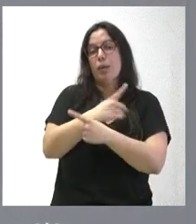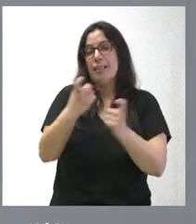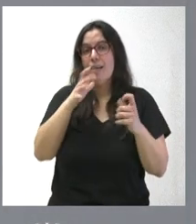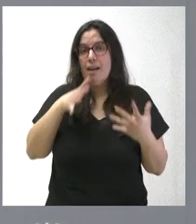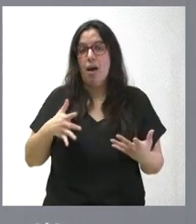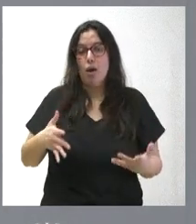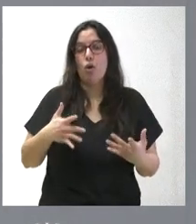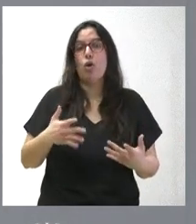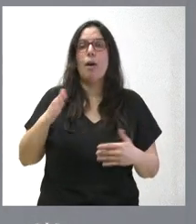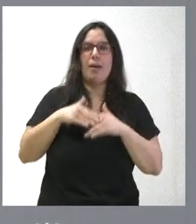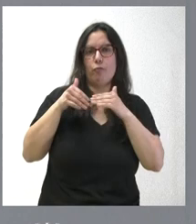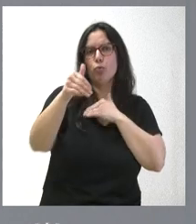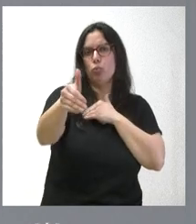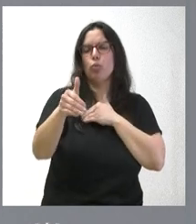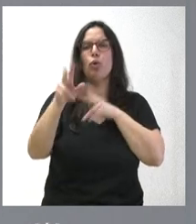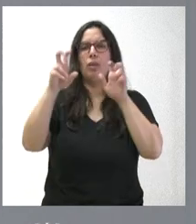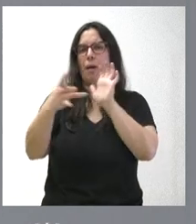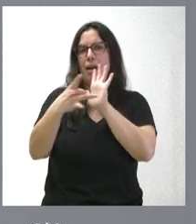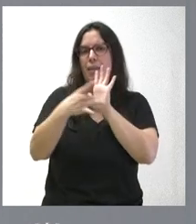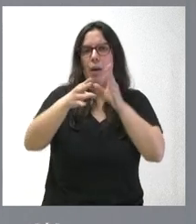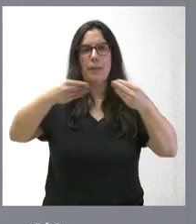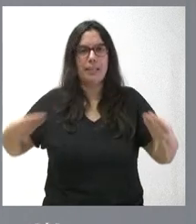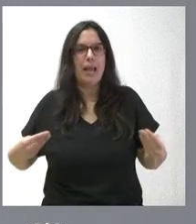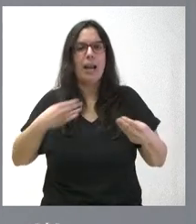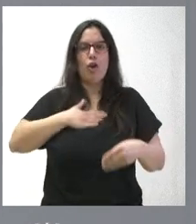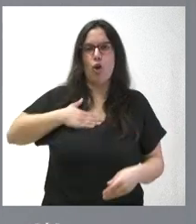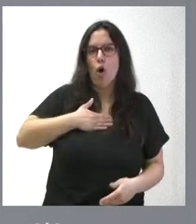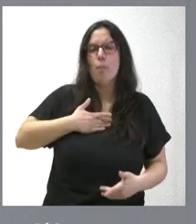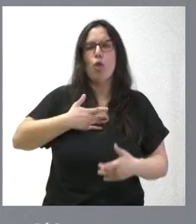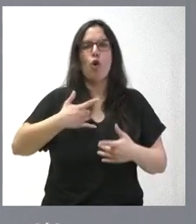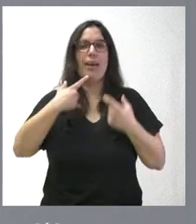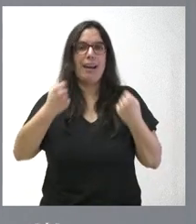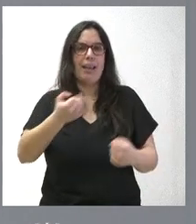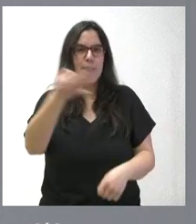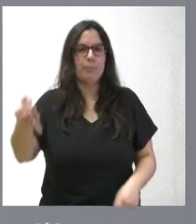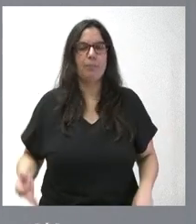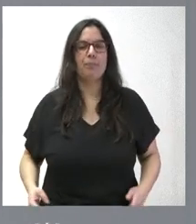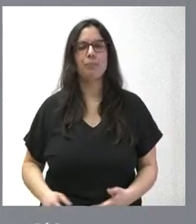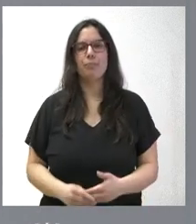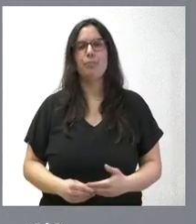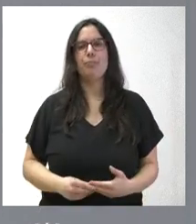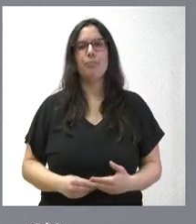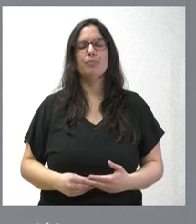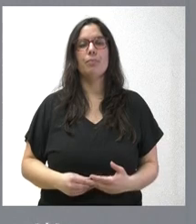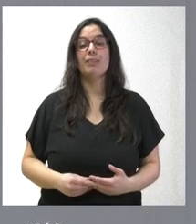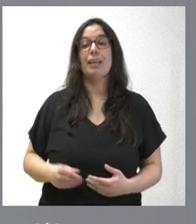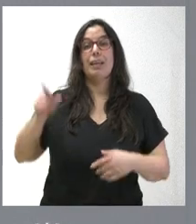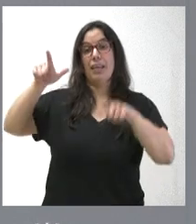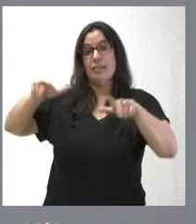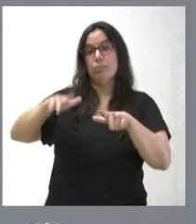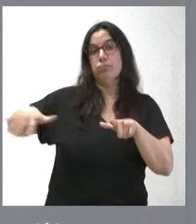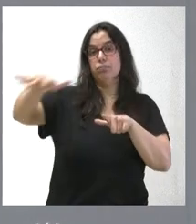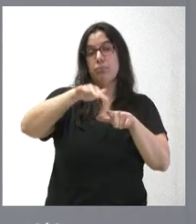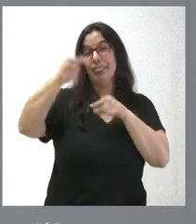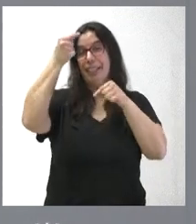actuales y futuras de trabajo en cuanto a calidad de materiales, confort y eficiencia energética. La superficie y el